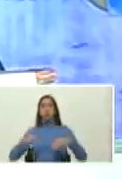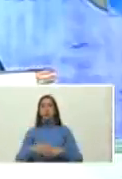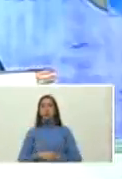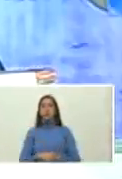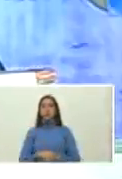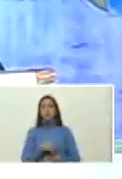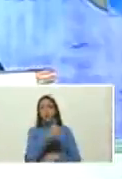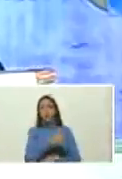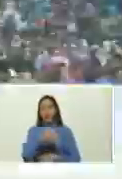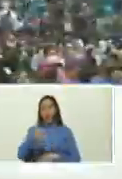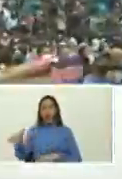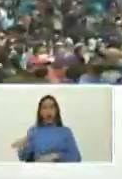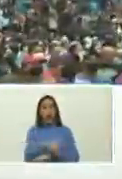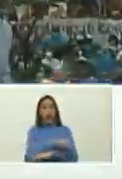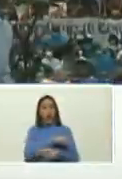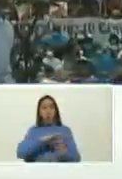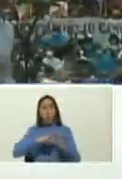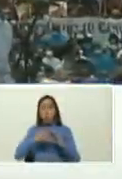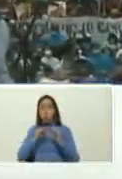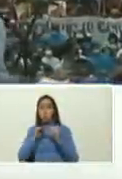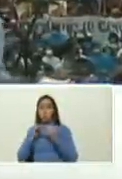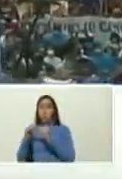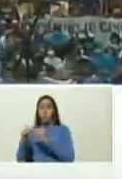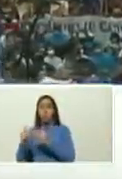calles barrios comunidades